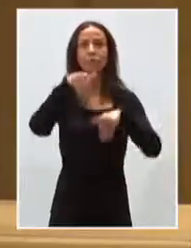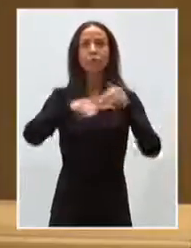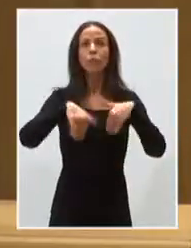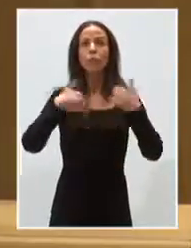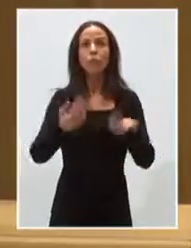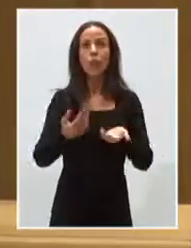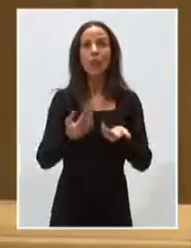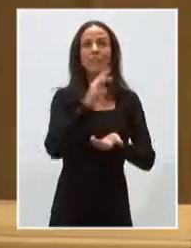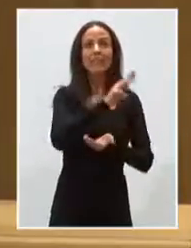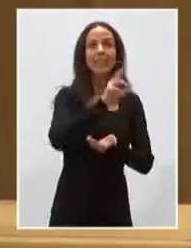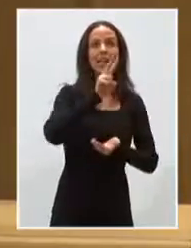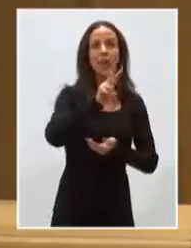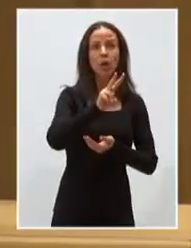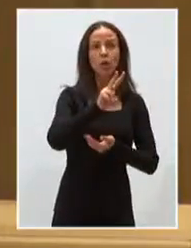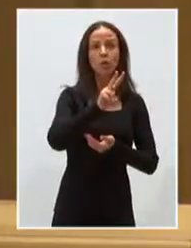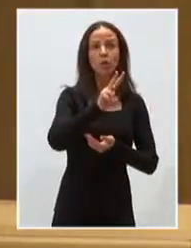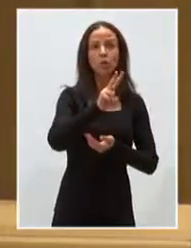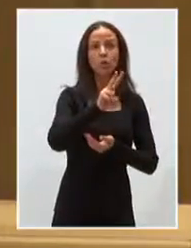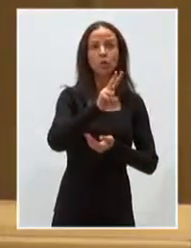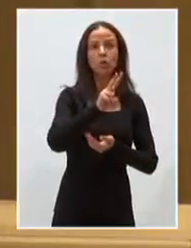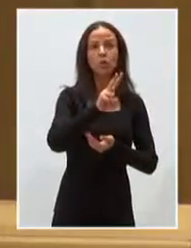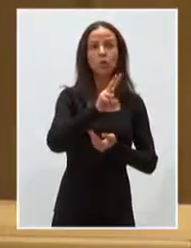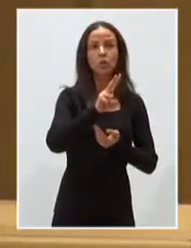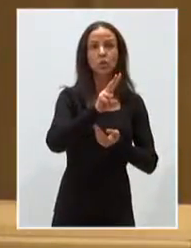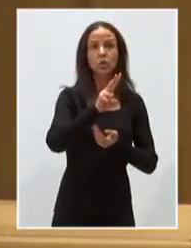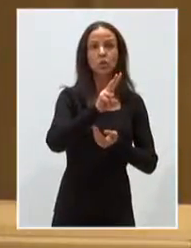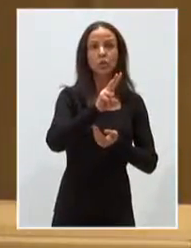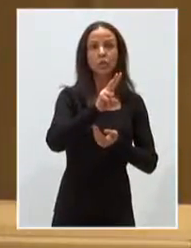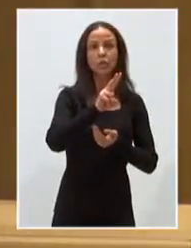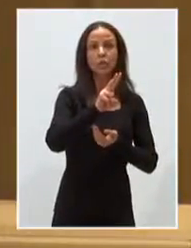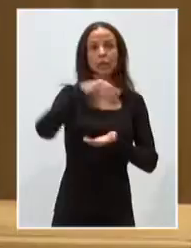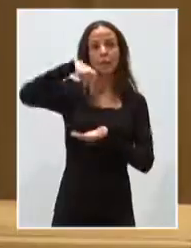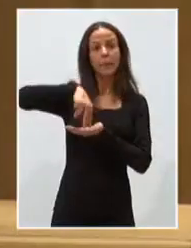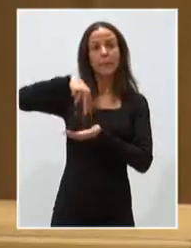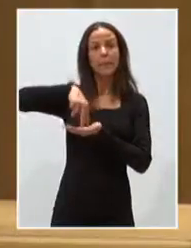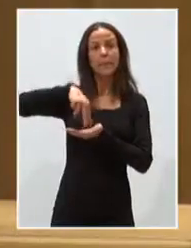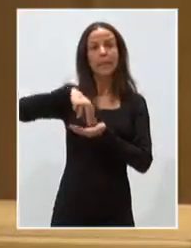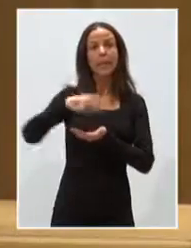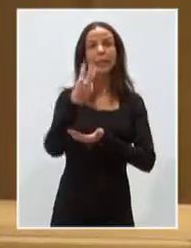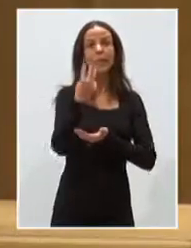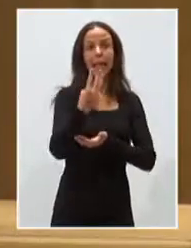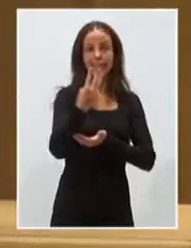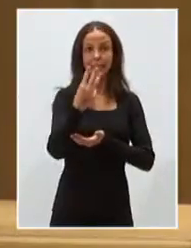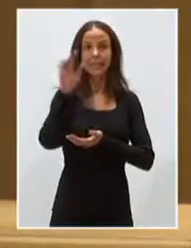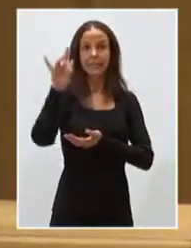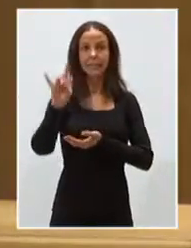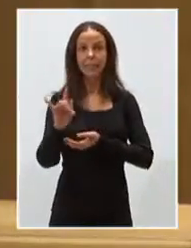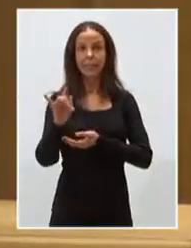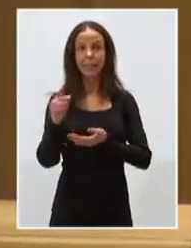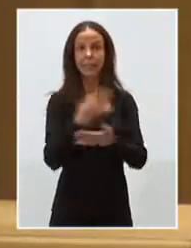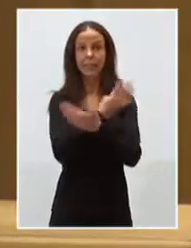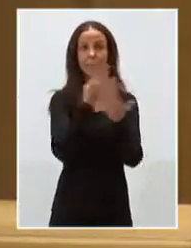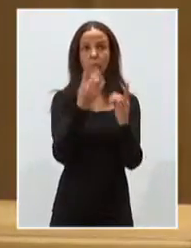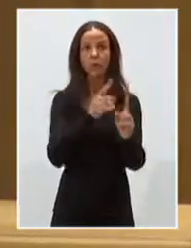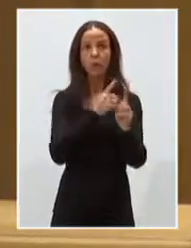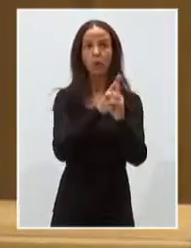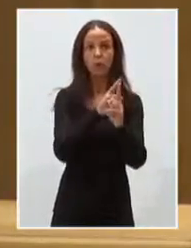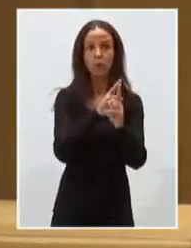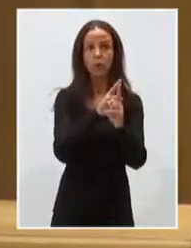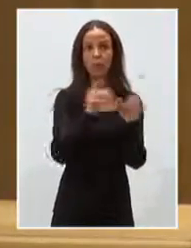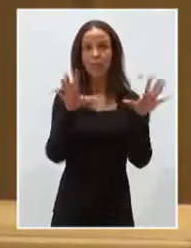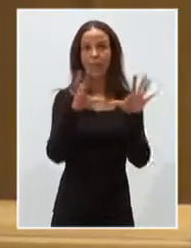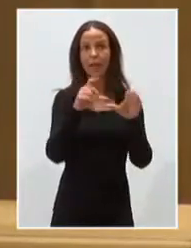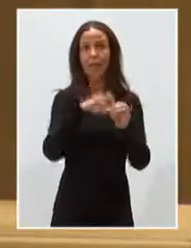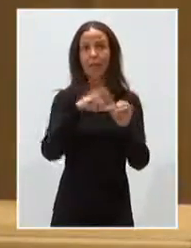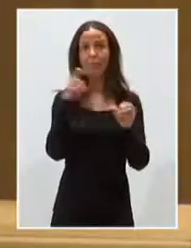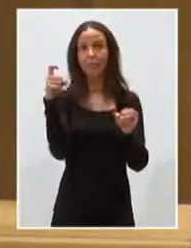el siguiente. Treinta y dos diputadas y diputados presentes. Tres votos a favor. Diecinueve en contra. Diez